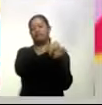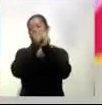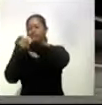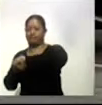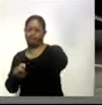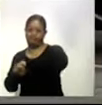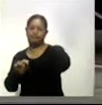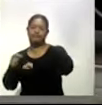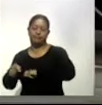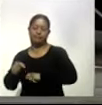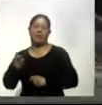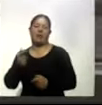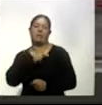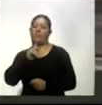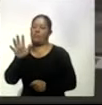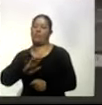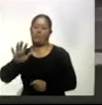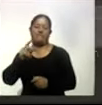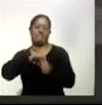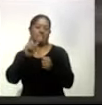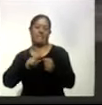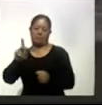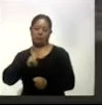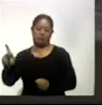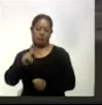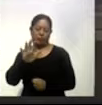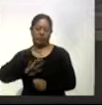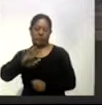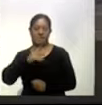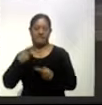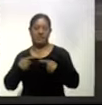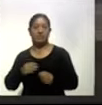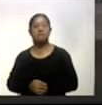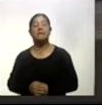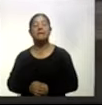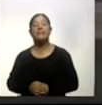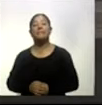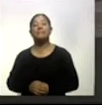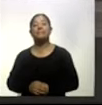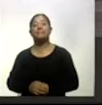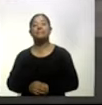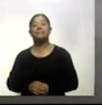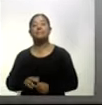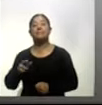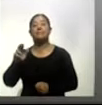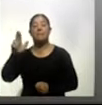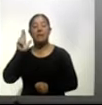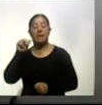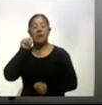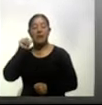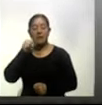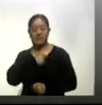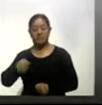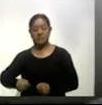país. La noche del martes arribó al Aeropuerto Internacional de la Ciudad de México un vuelo procedente de China con 100 ventiladores